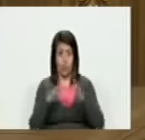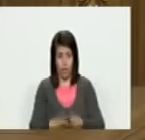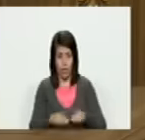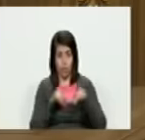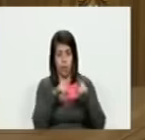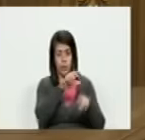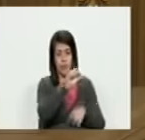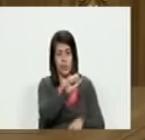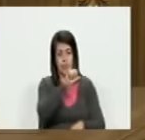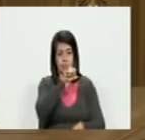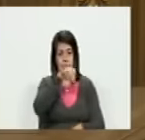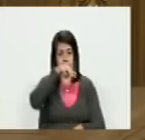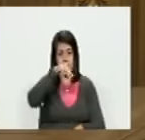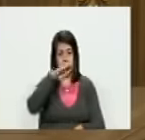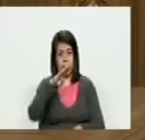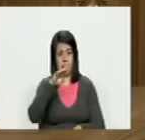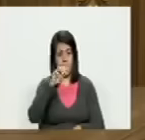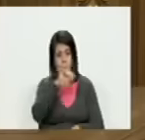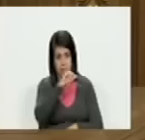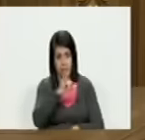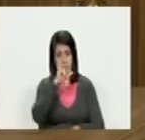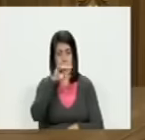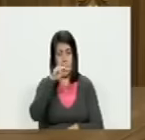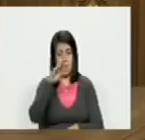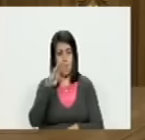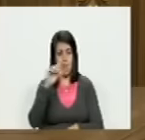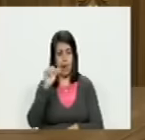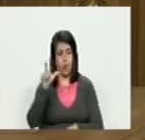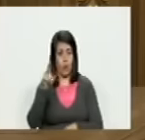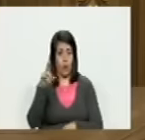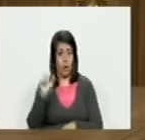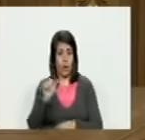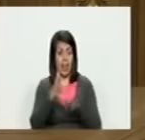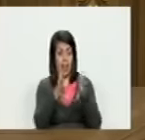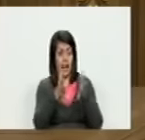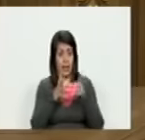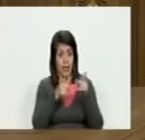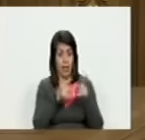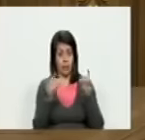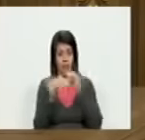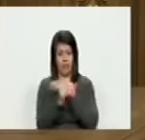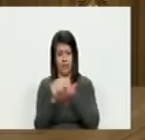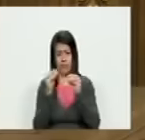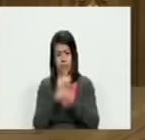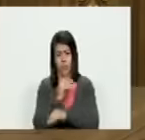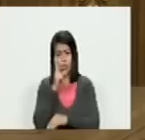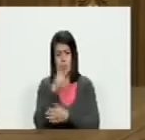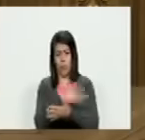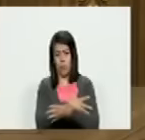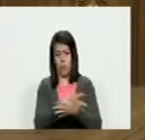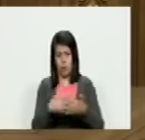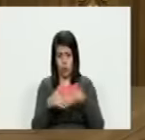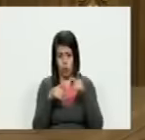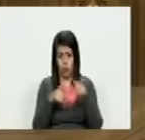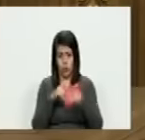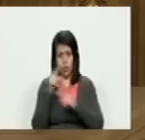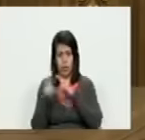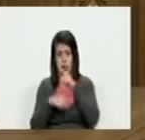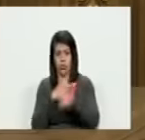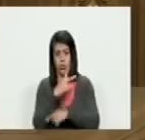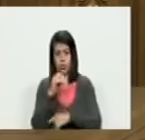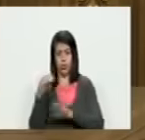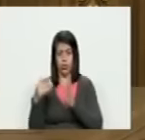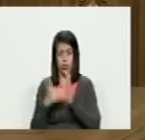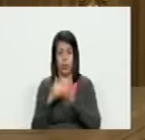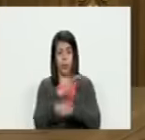anunciaron que ellos habían ganado las elecciones y el resultado fue lo contrario 2 millones y más tanto el presidente Mugabe 200 mil